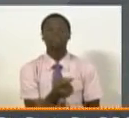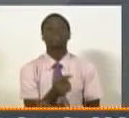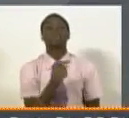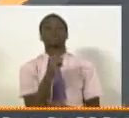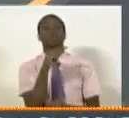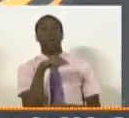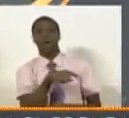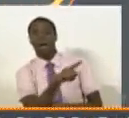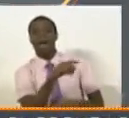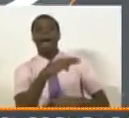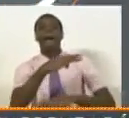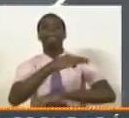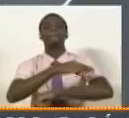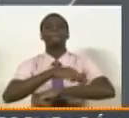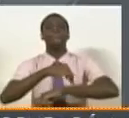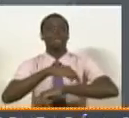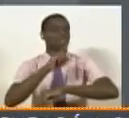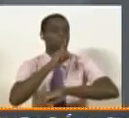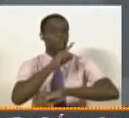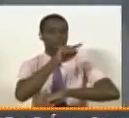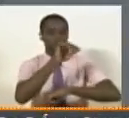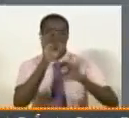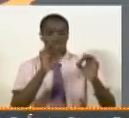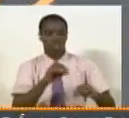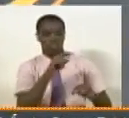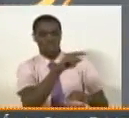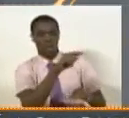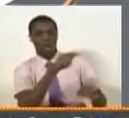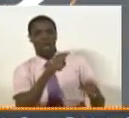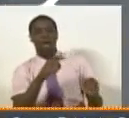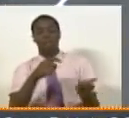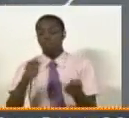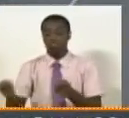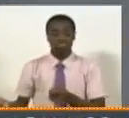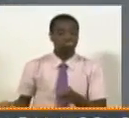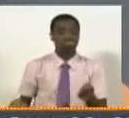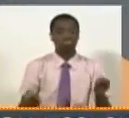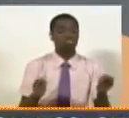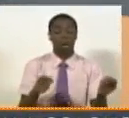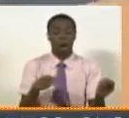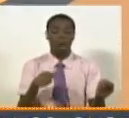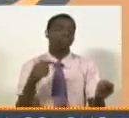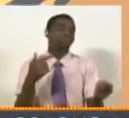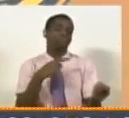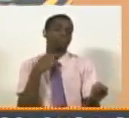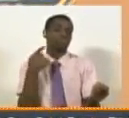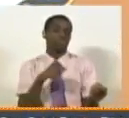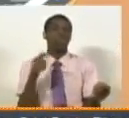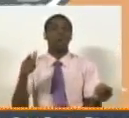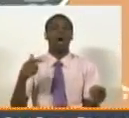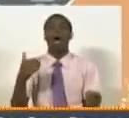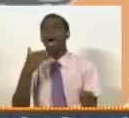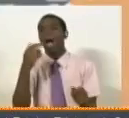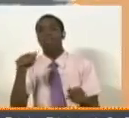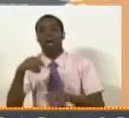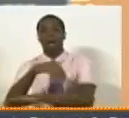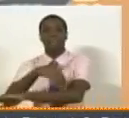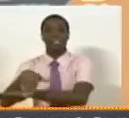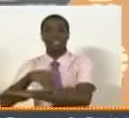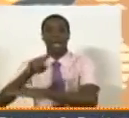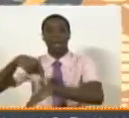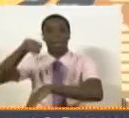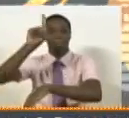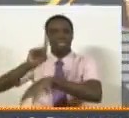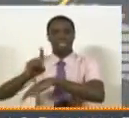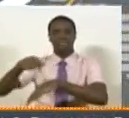Mercedes, sin signos vitales, hecho por herida de arma de fuego, que se presentó en la avenida principal